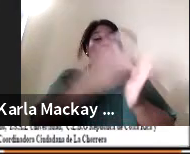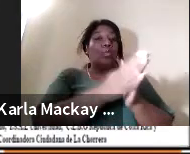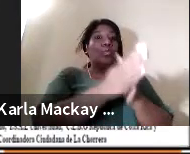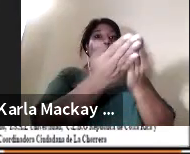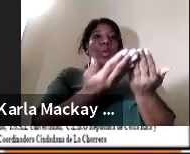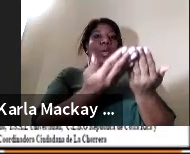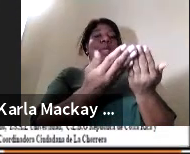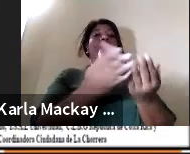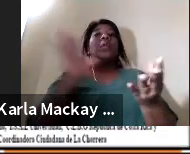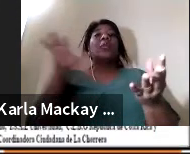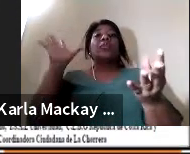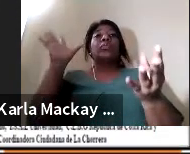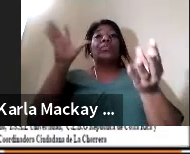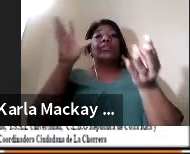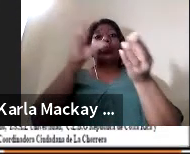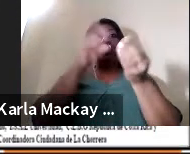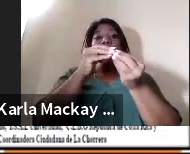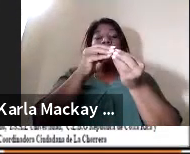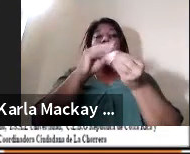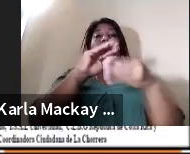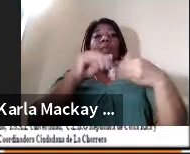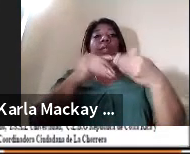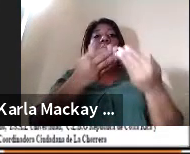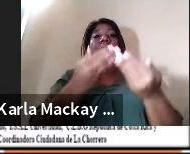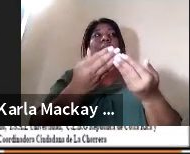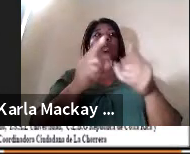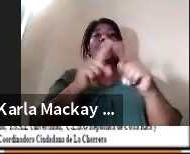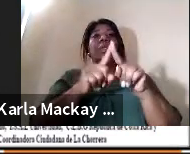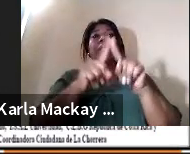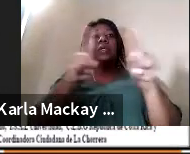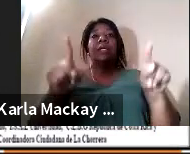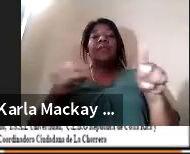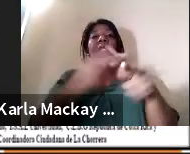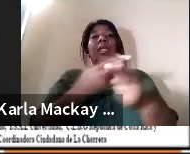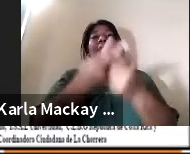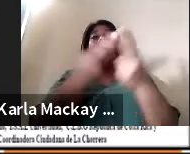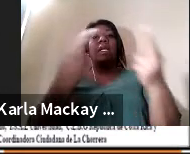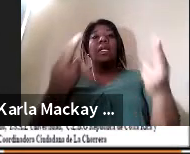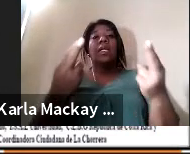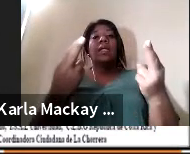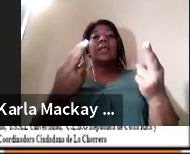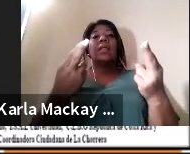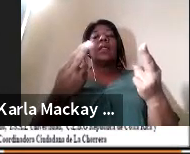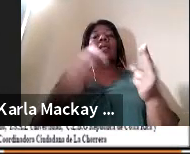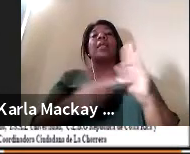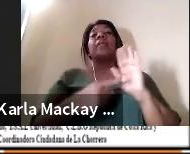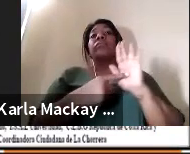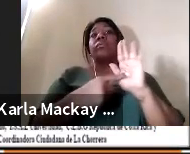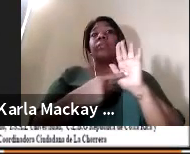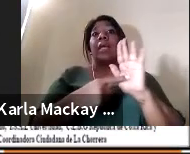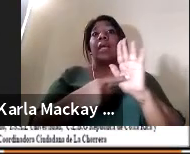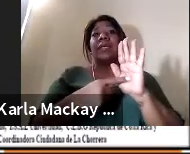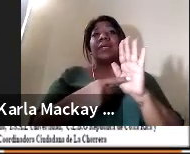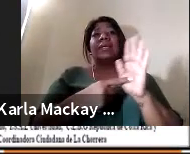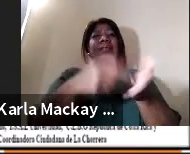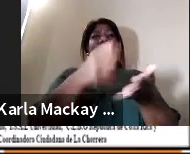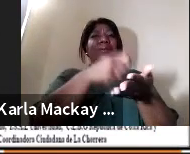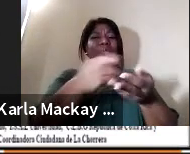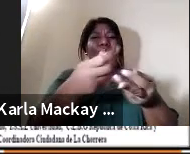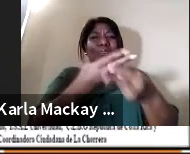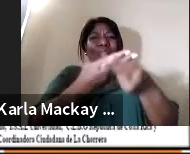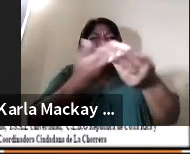experiencias de los nuevos investigadores de diferentes revistas que han podido participar publicar compartir